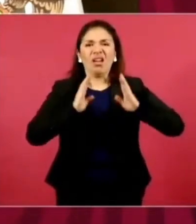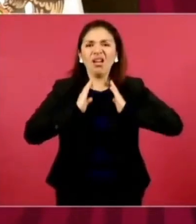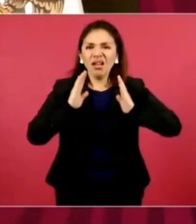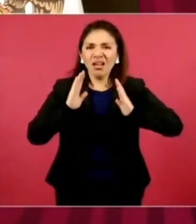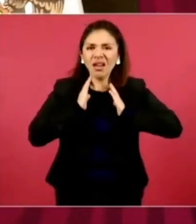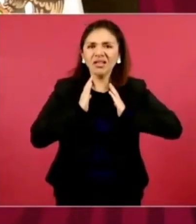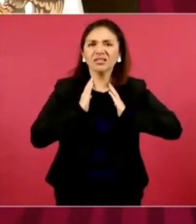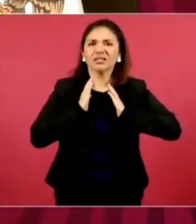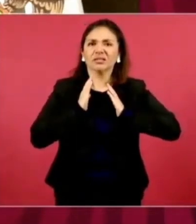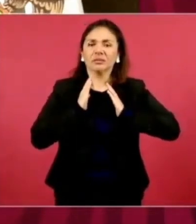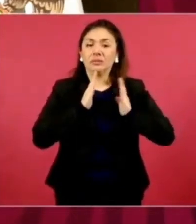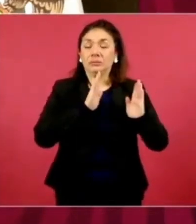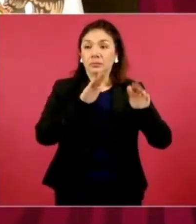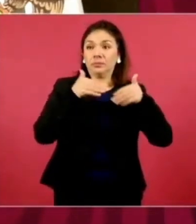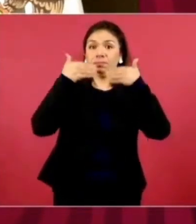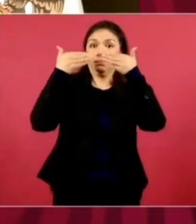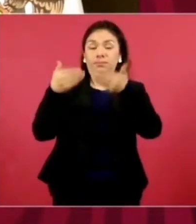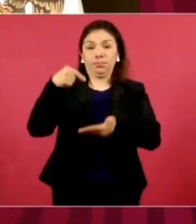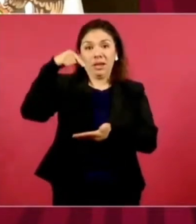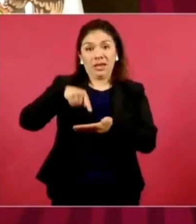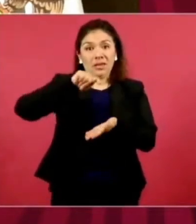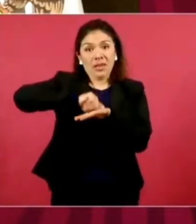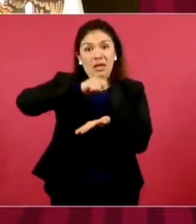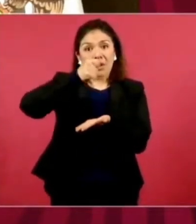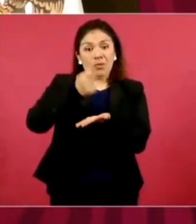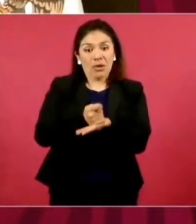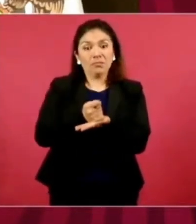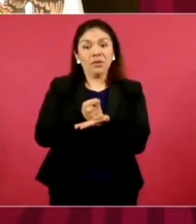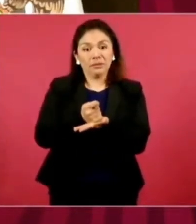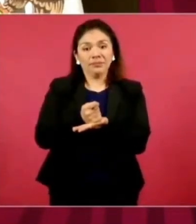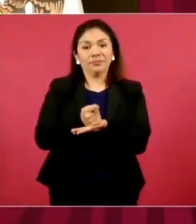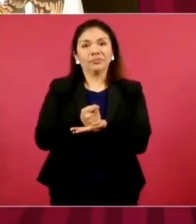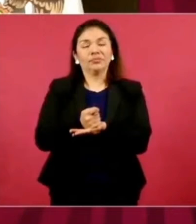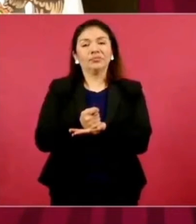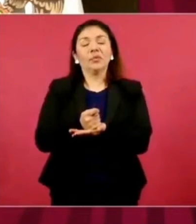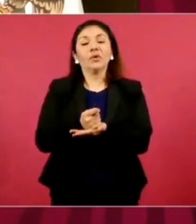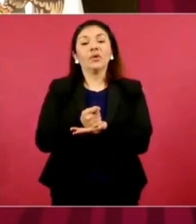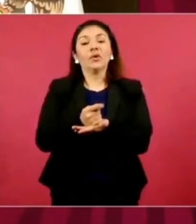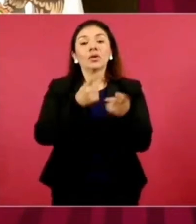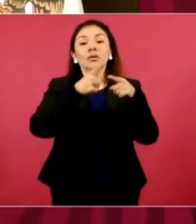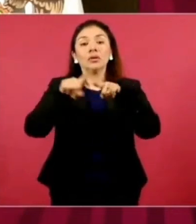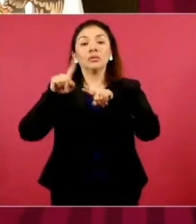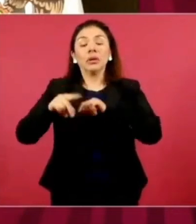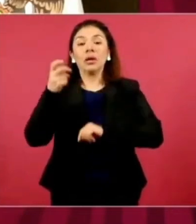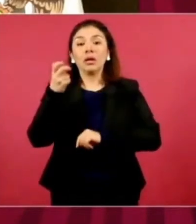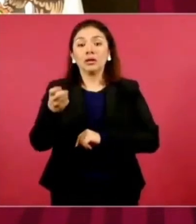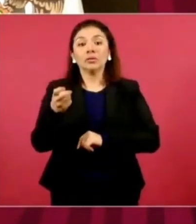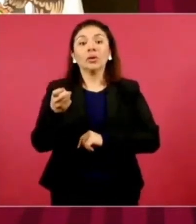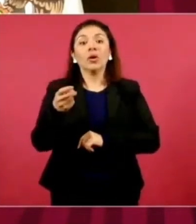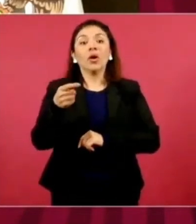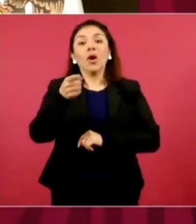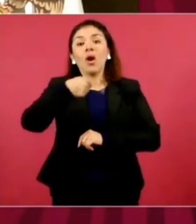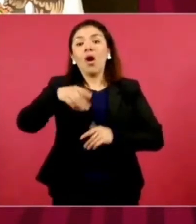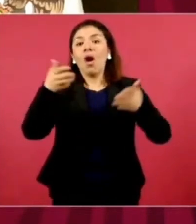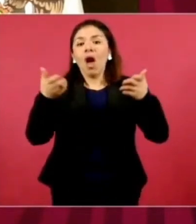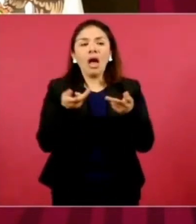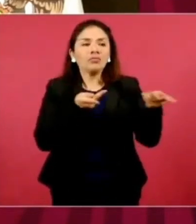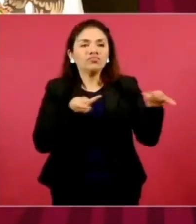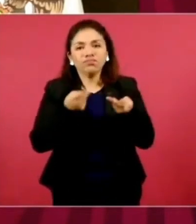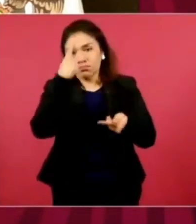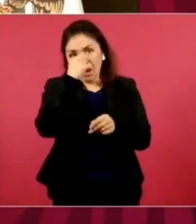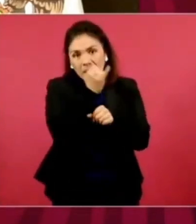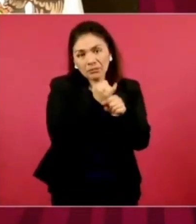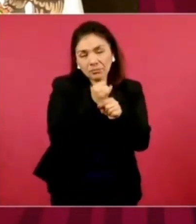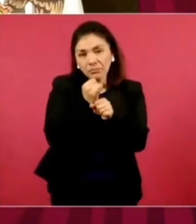y de guardias especiales, están teniendo los procesos de investigación